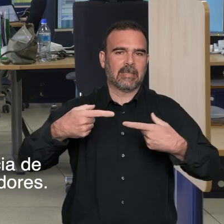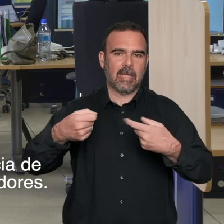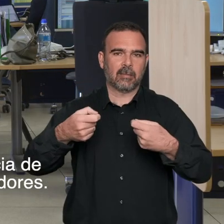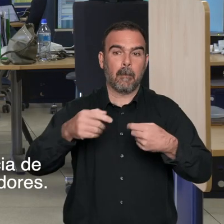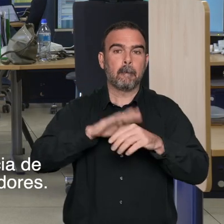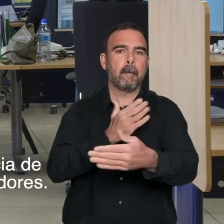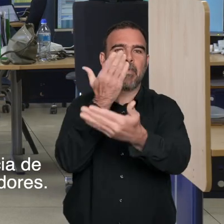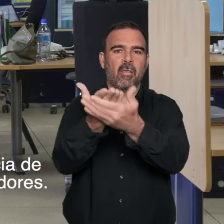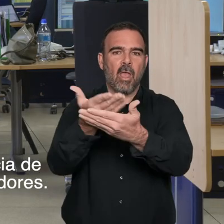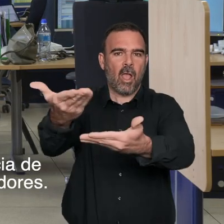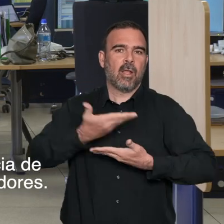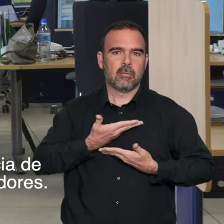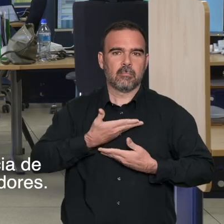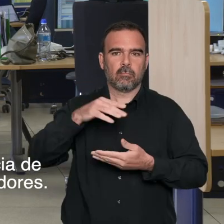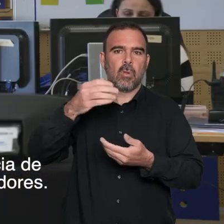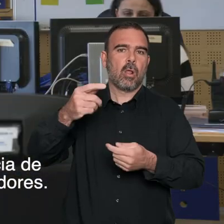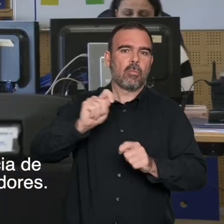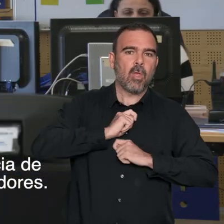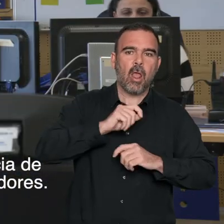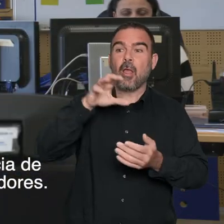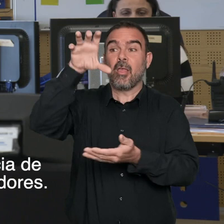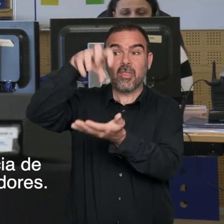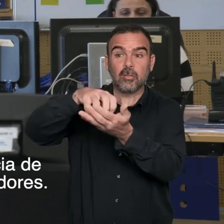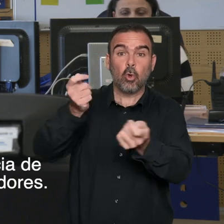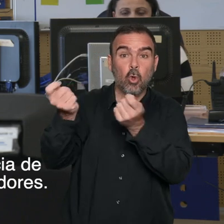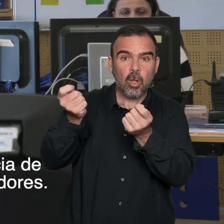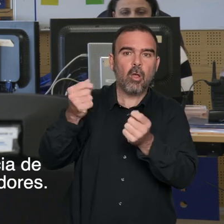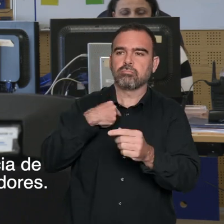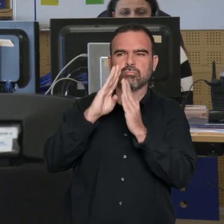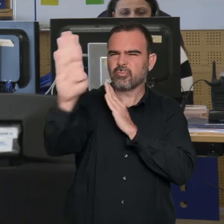la petición de asistencia de forma directa a los Centros Coordinadores.